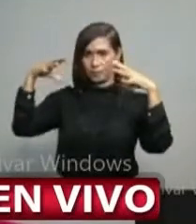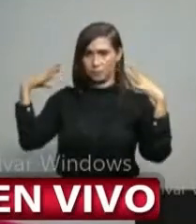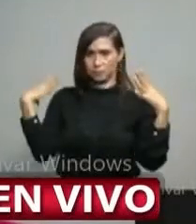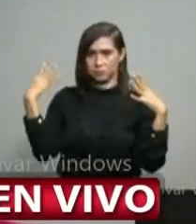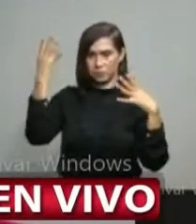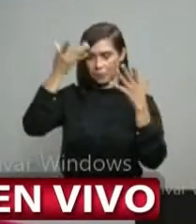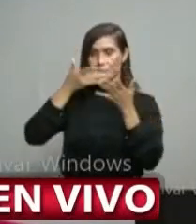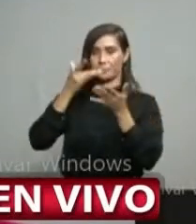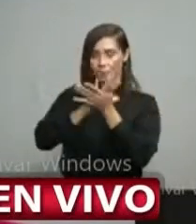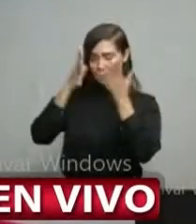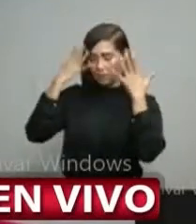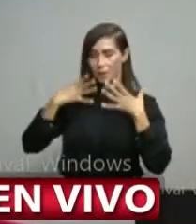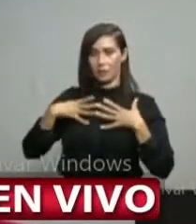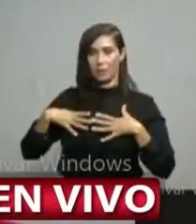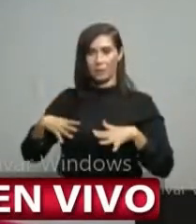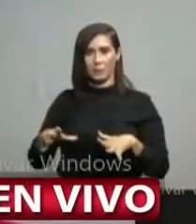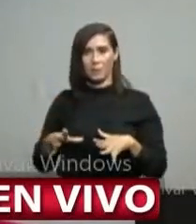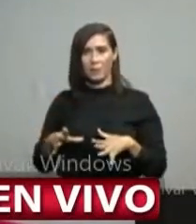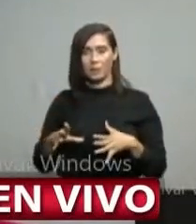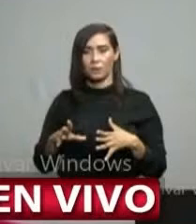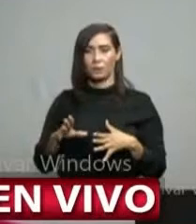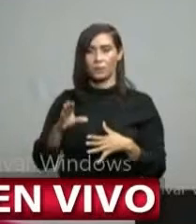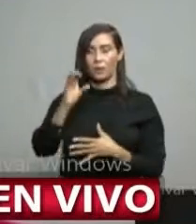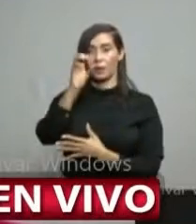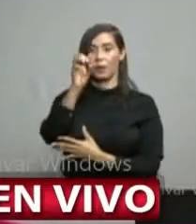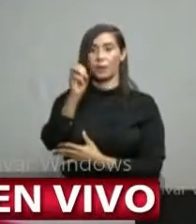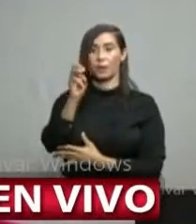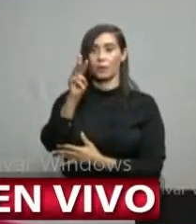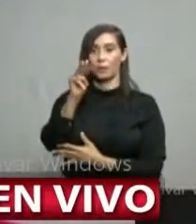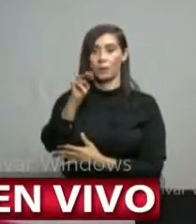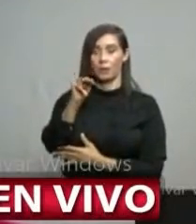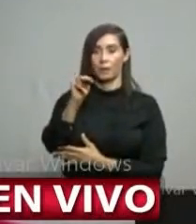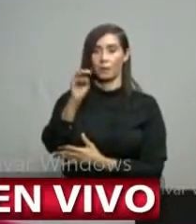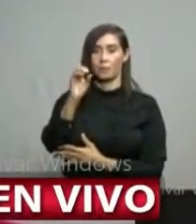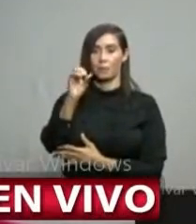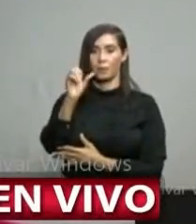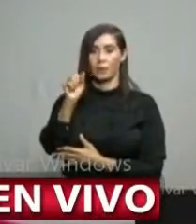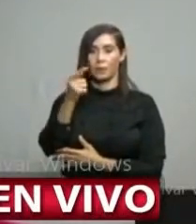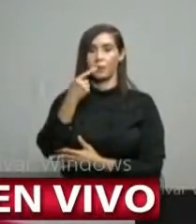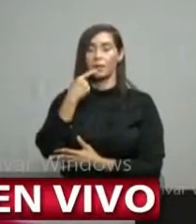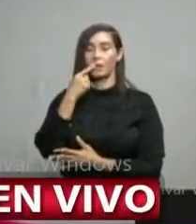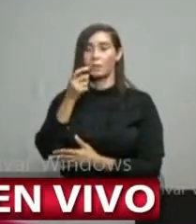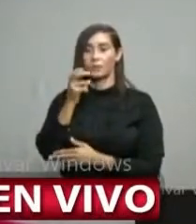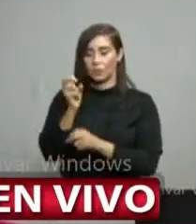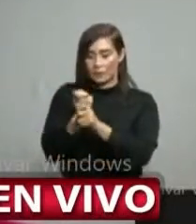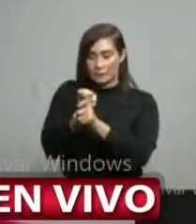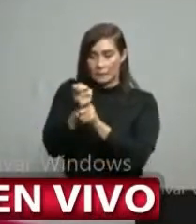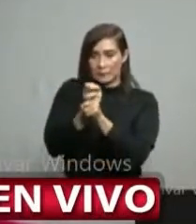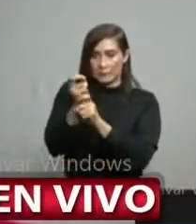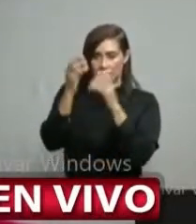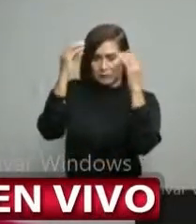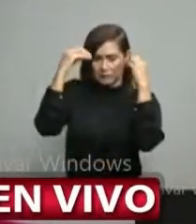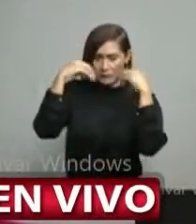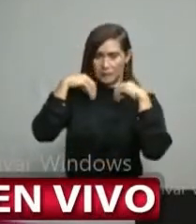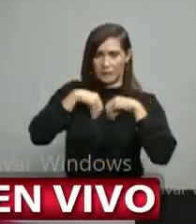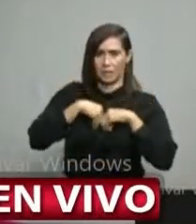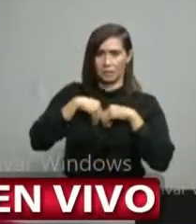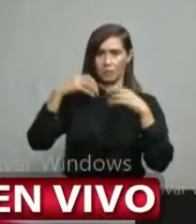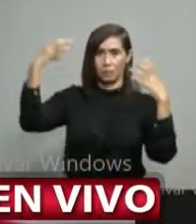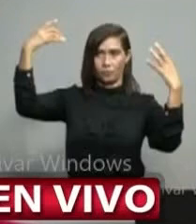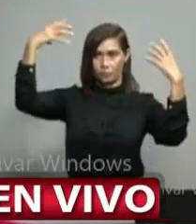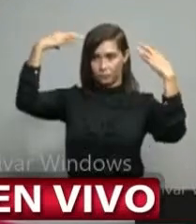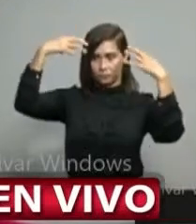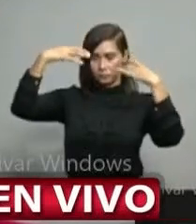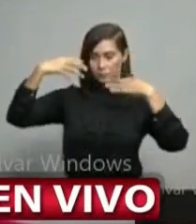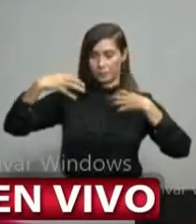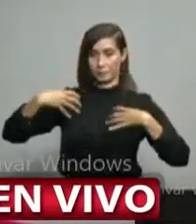organización panamericana de la salud han sostenido que son dañinos al cuerpo humano los líquidos que generan